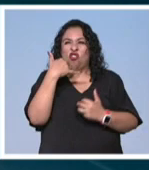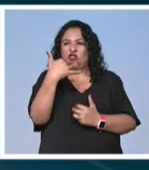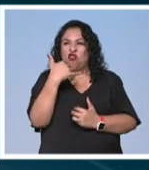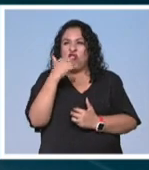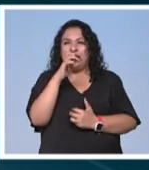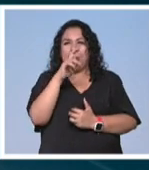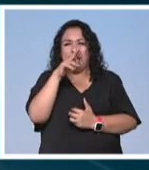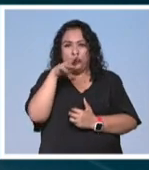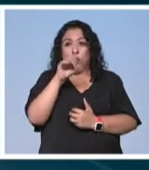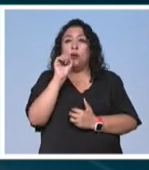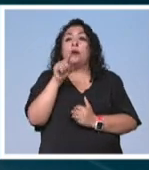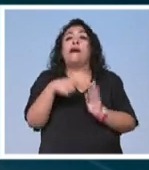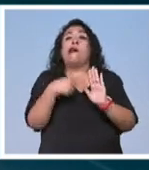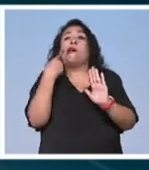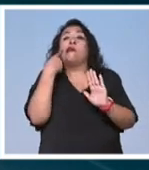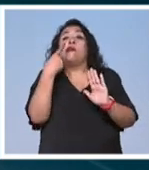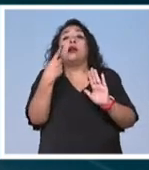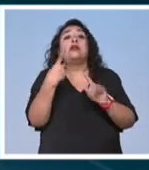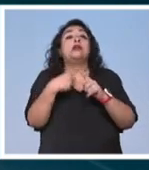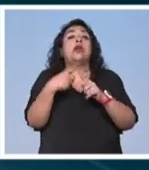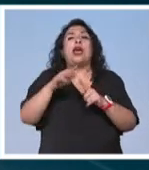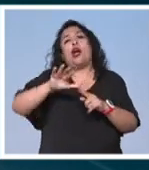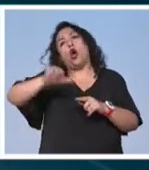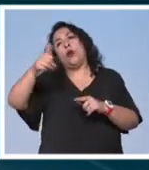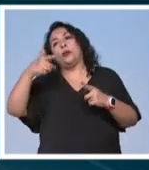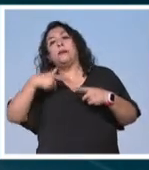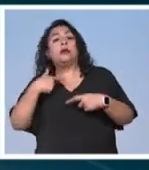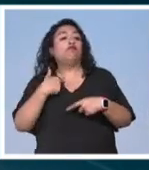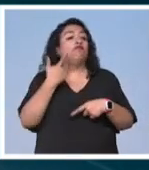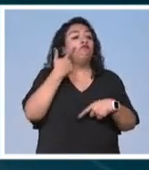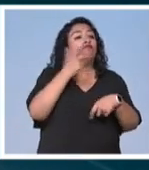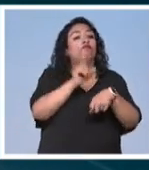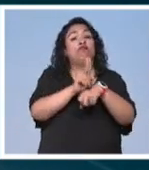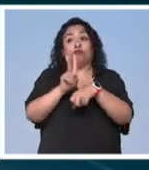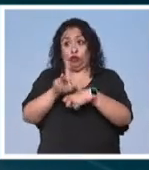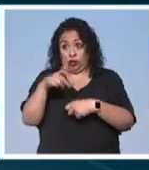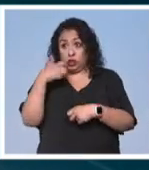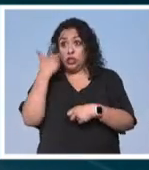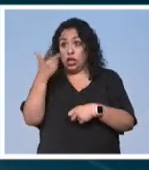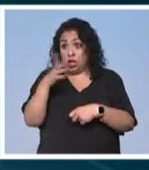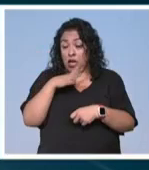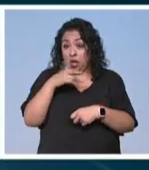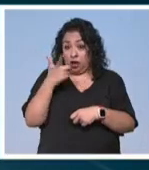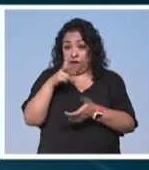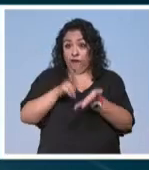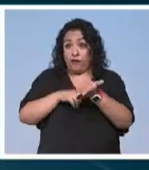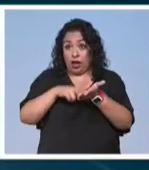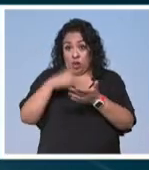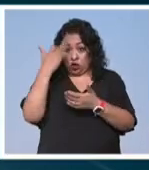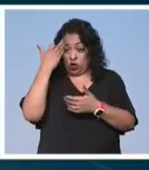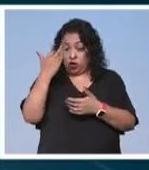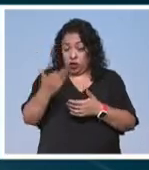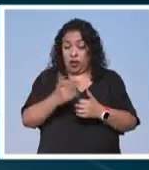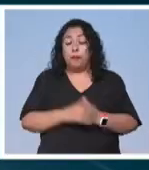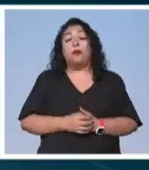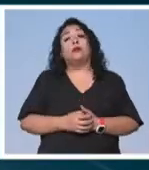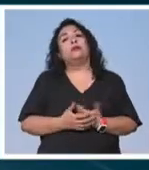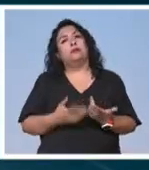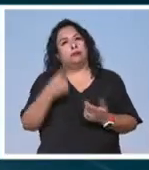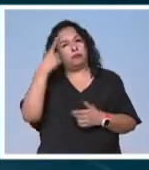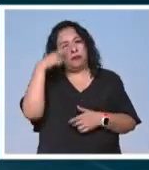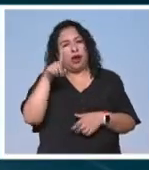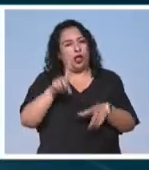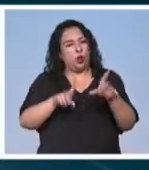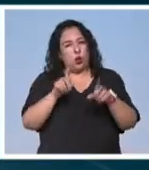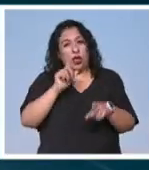sino comprobarlas a través de auditores externos si es que quieren seguir generando valor en el tiempo y para que no